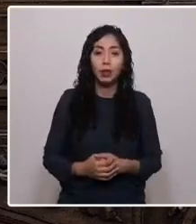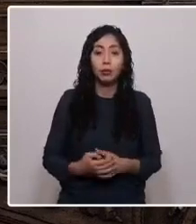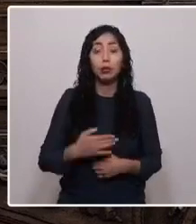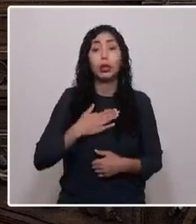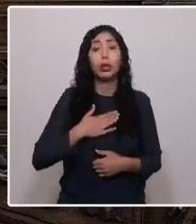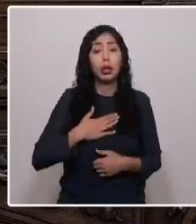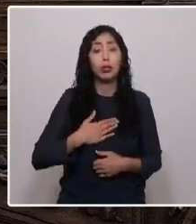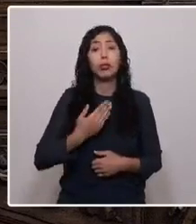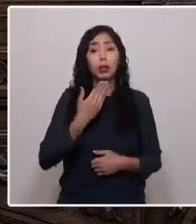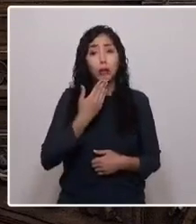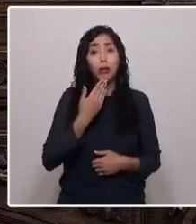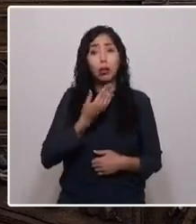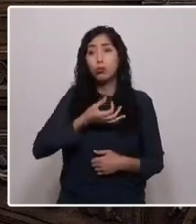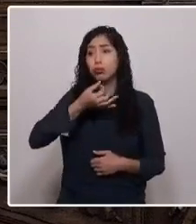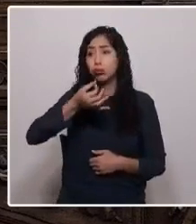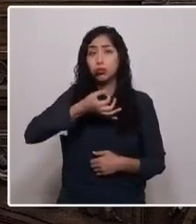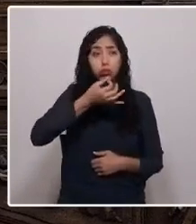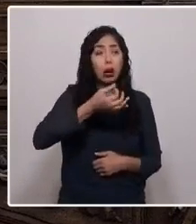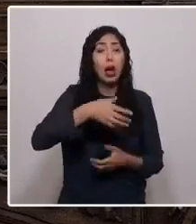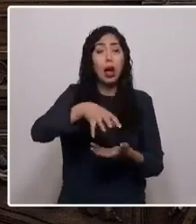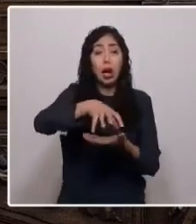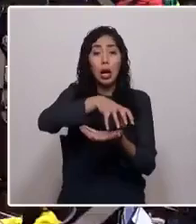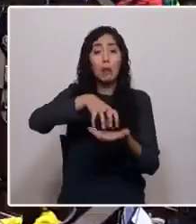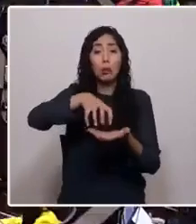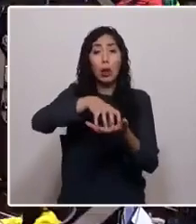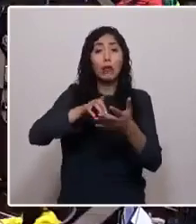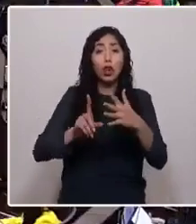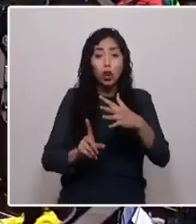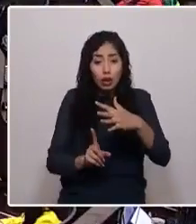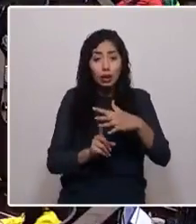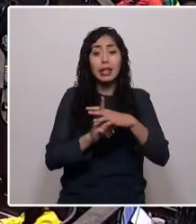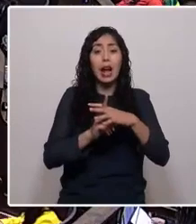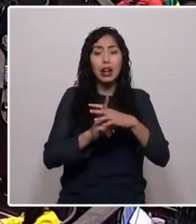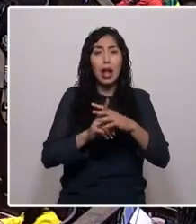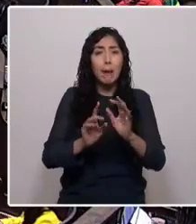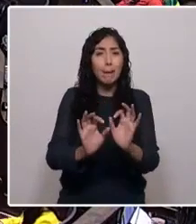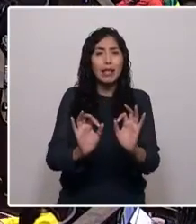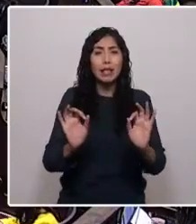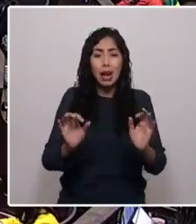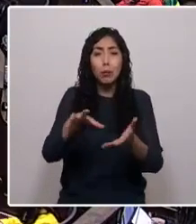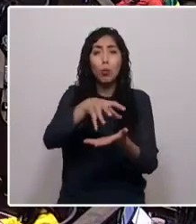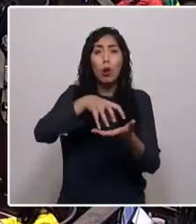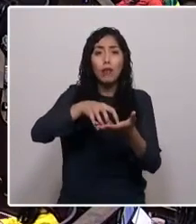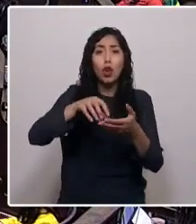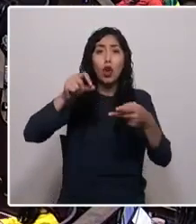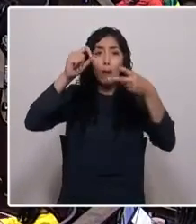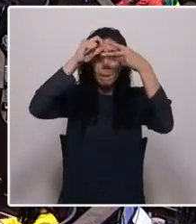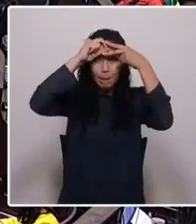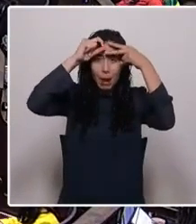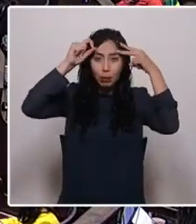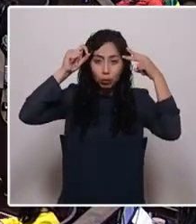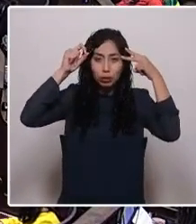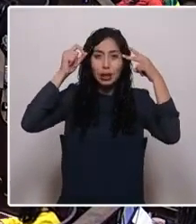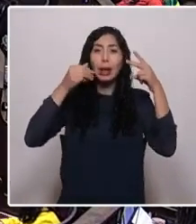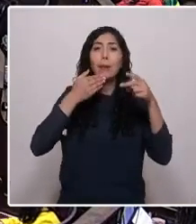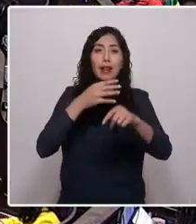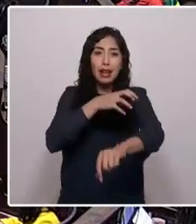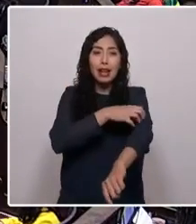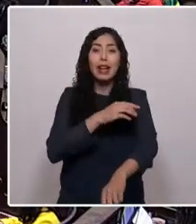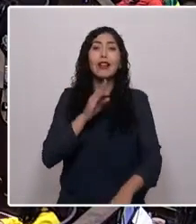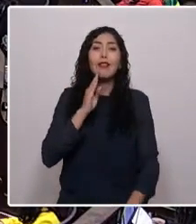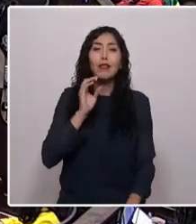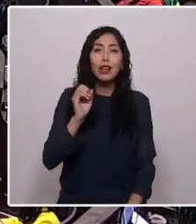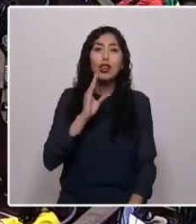mensaje especial a los pueblos originarios, especialmente al pueblo mapuche, a mi pueblo mapuche de Alto Bío Bío, donde